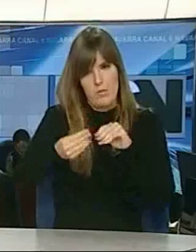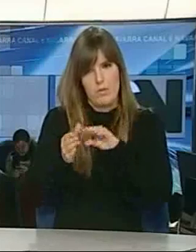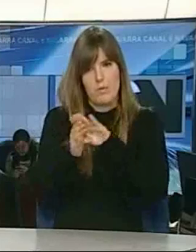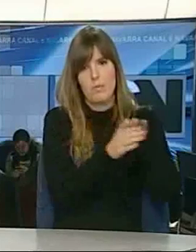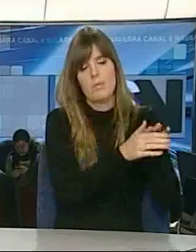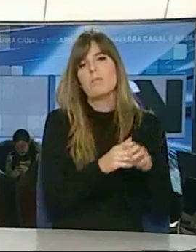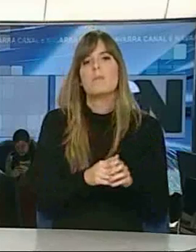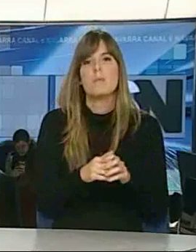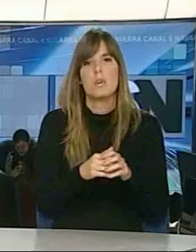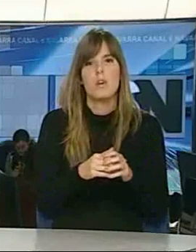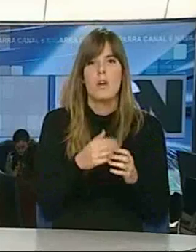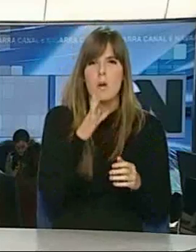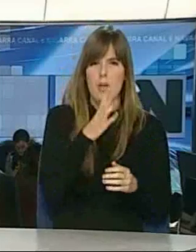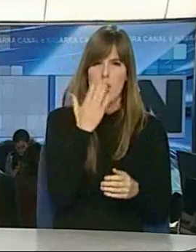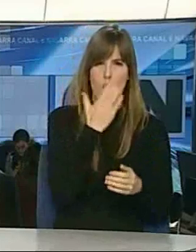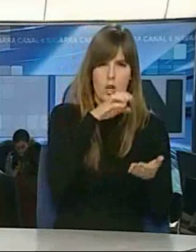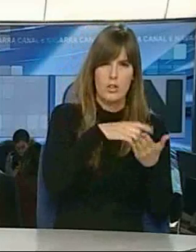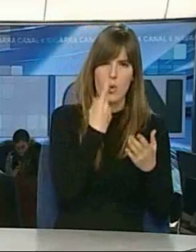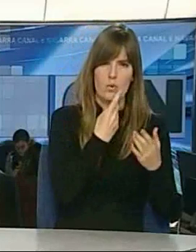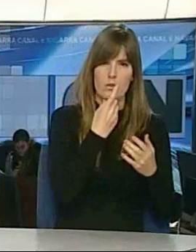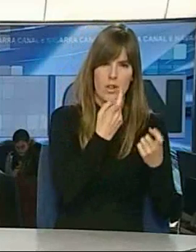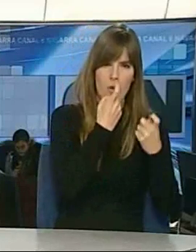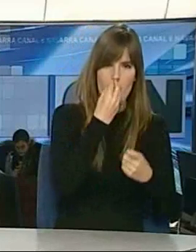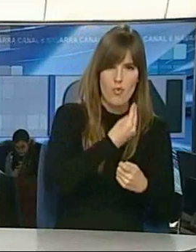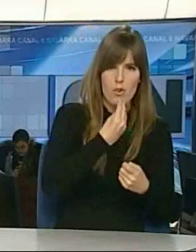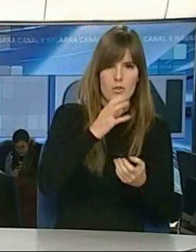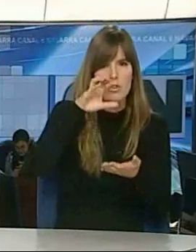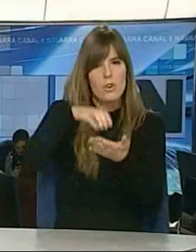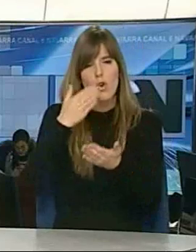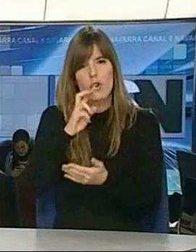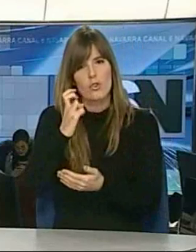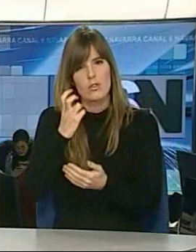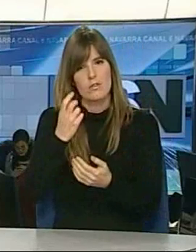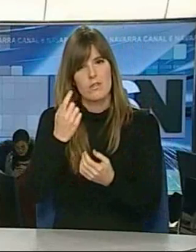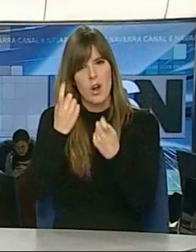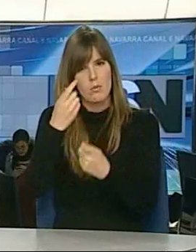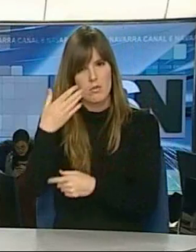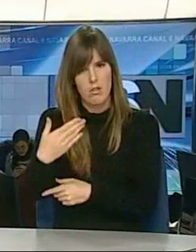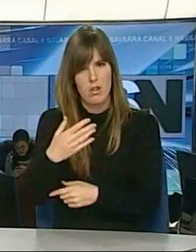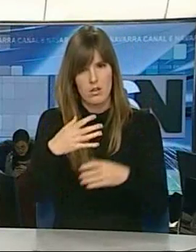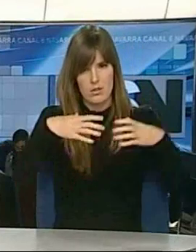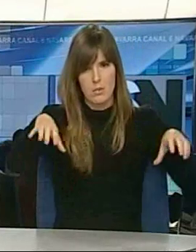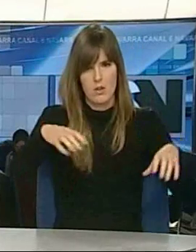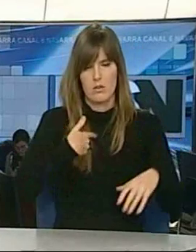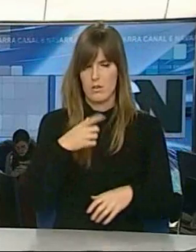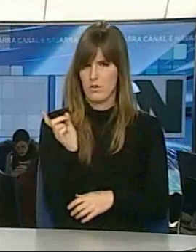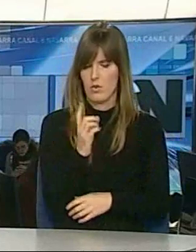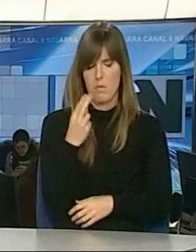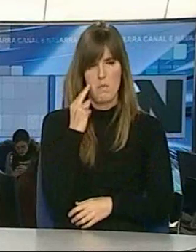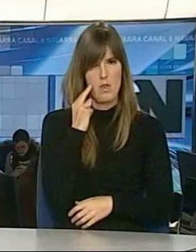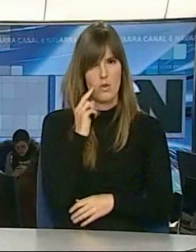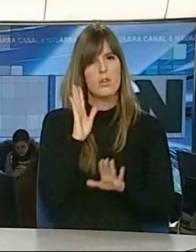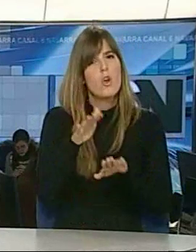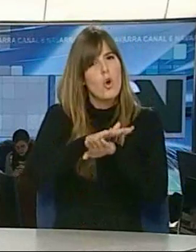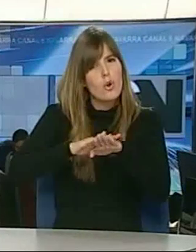haber colegios de buenos y colegios de malos, o buenos colegios y malos colegios. La administración lo que tiene